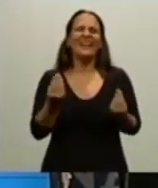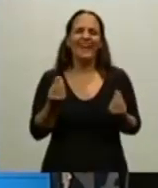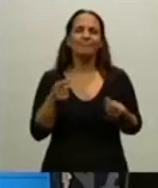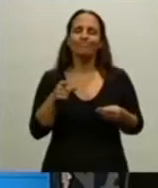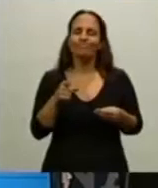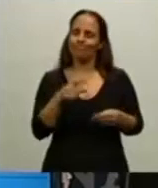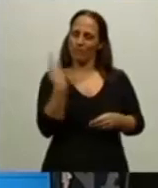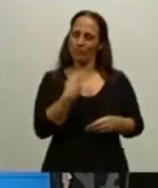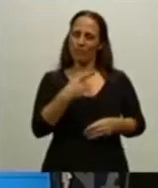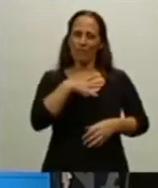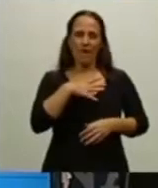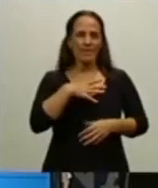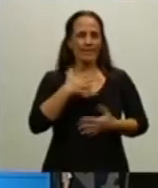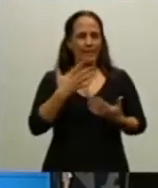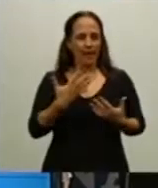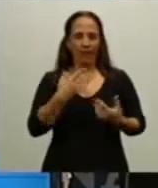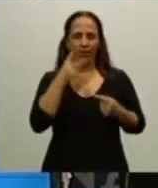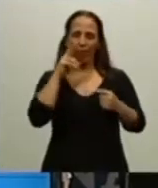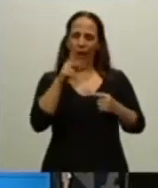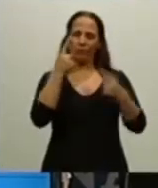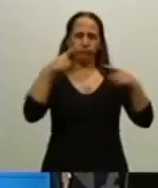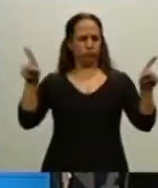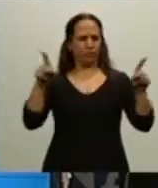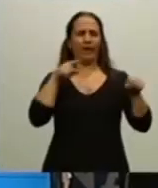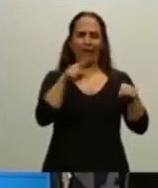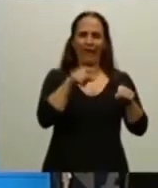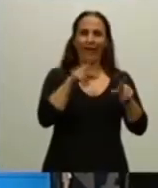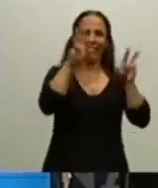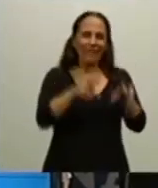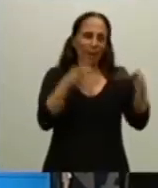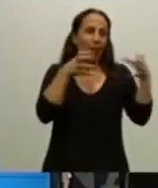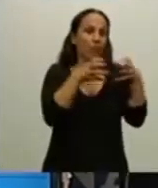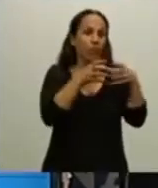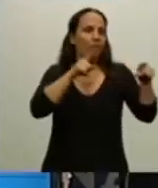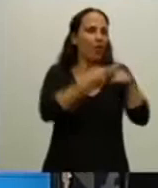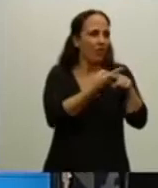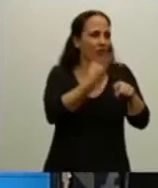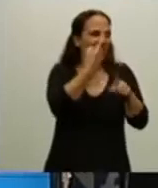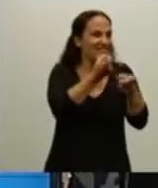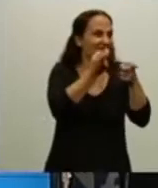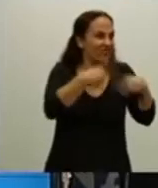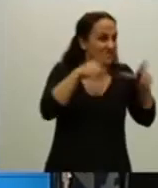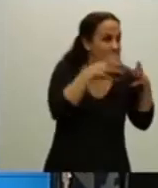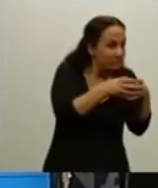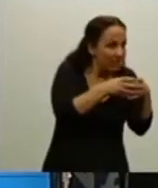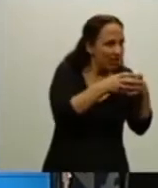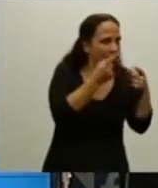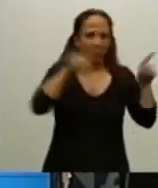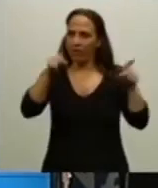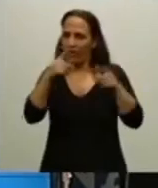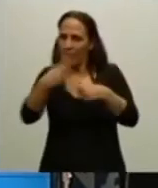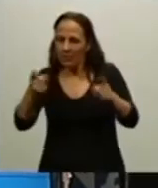distinguir los intereses partidarios y sectoriales de los